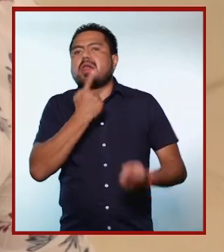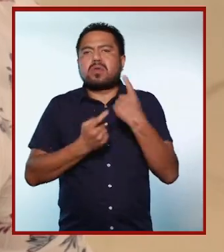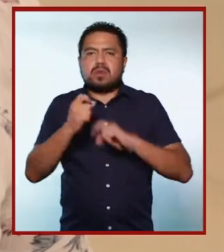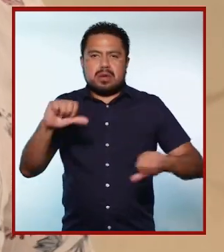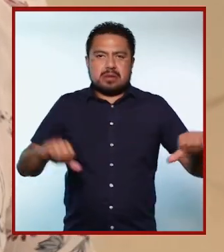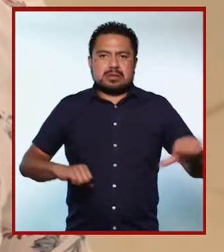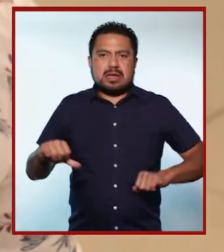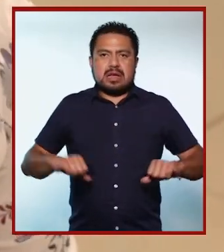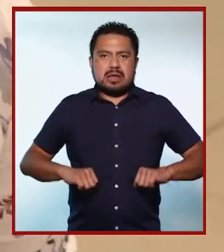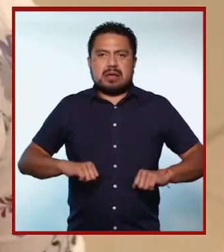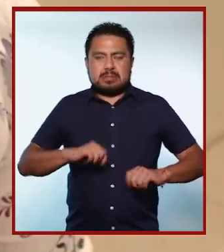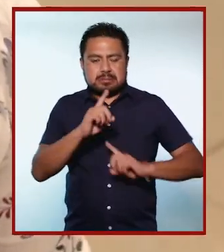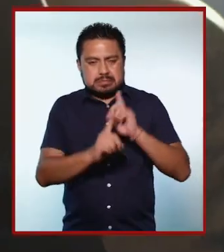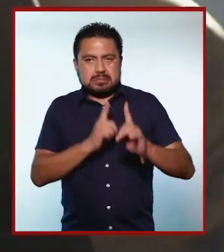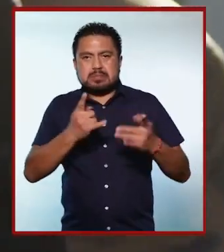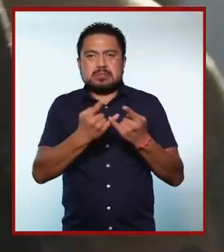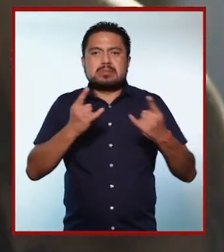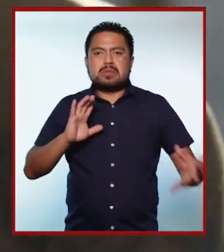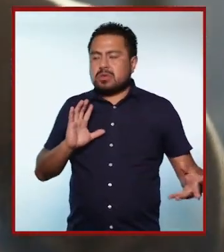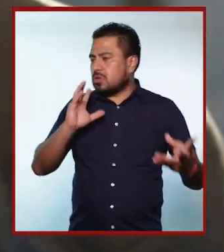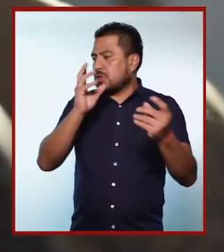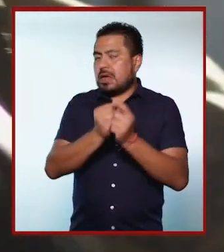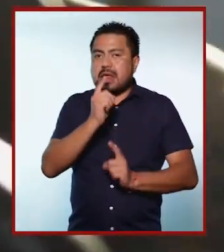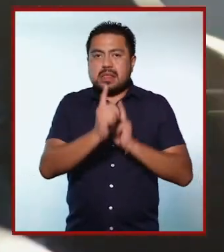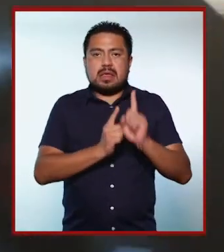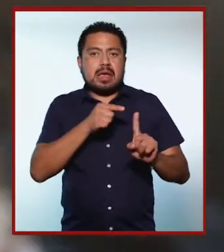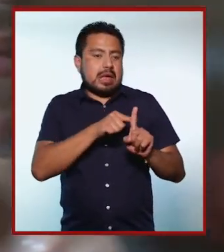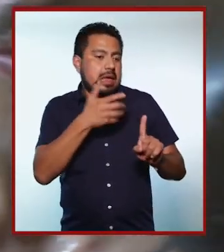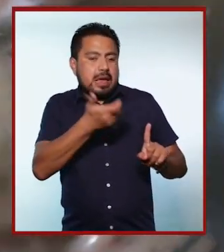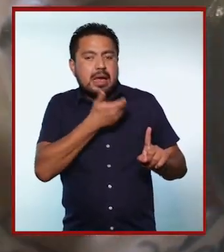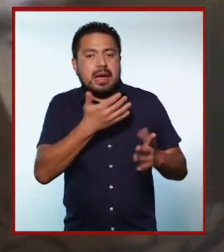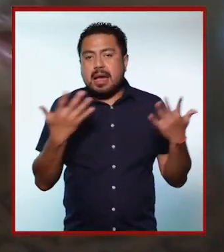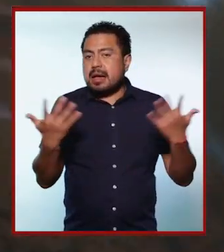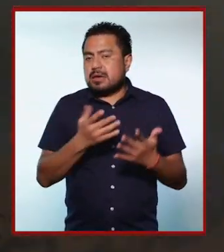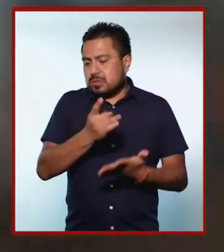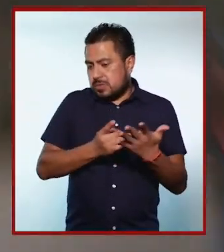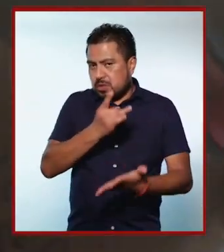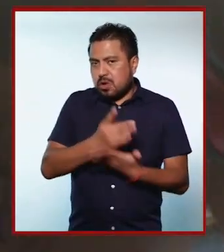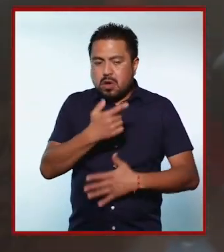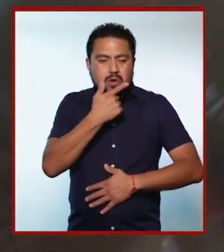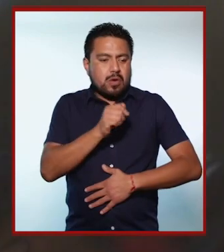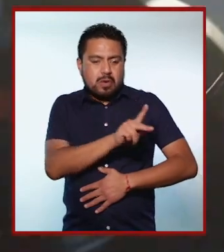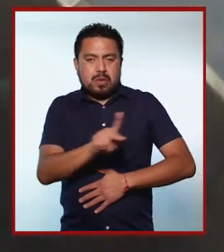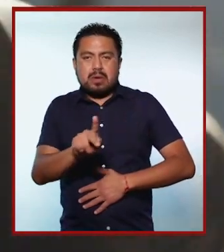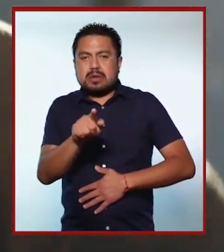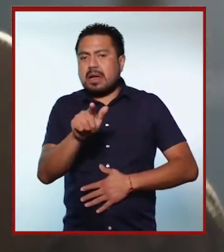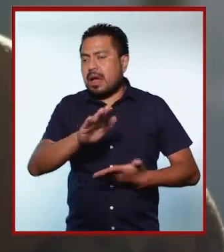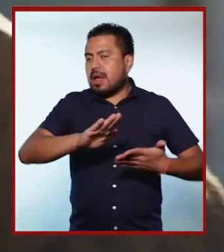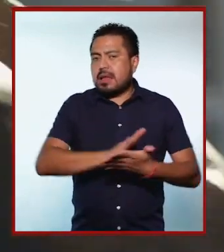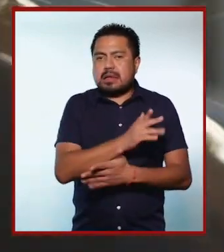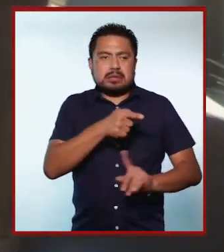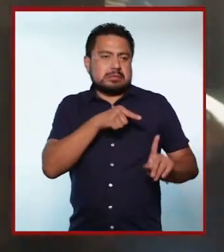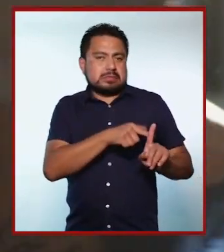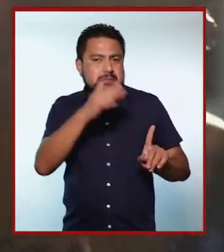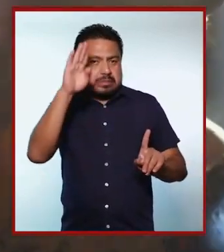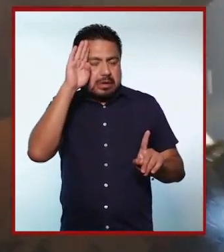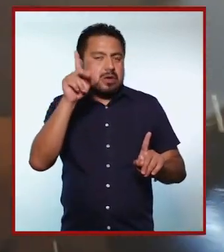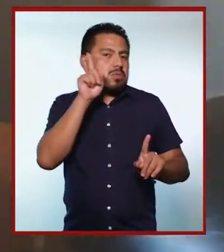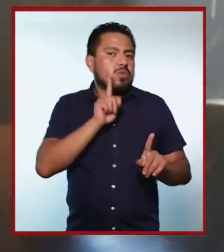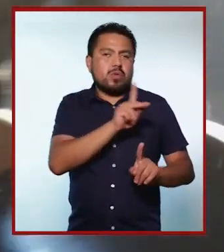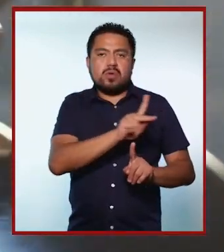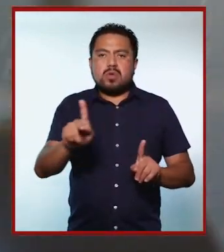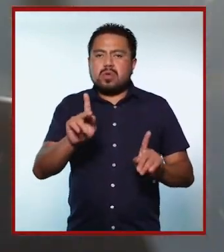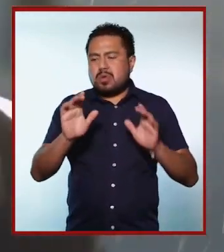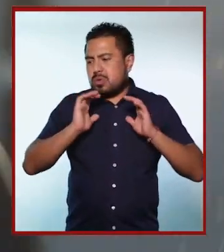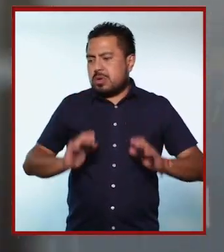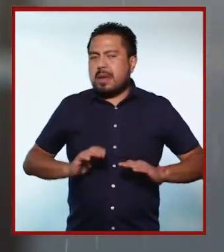algunas actividades físicas. Históricamente, el deporte se practicaba únicamente por hombres, pues además de considerar